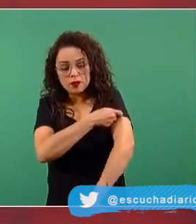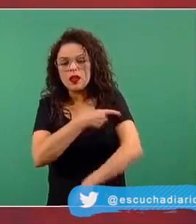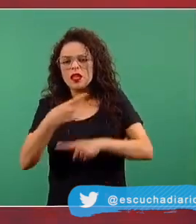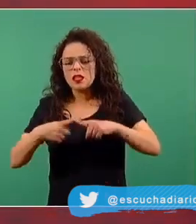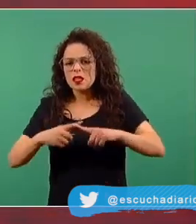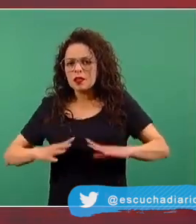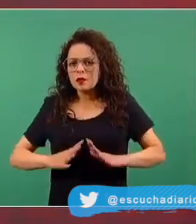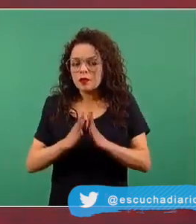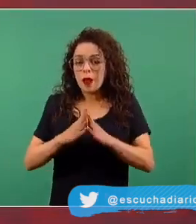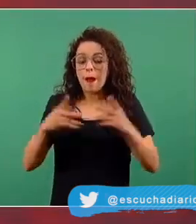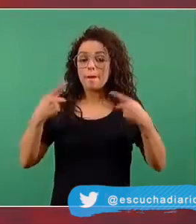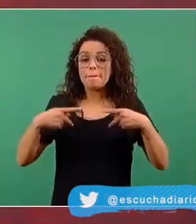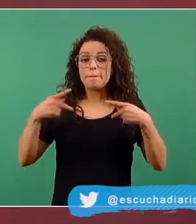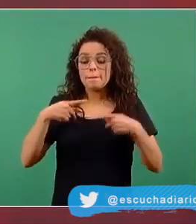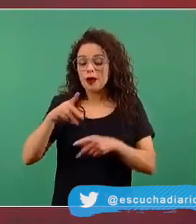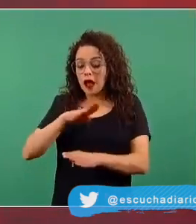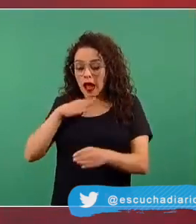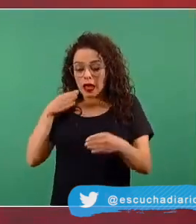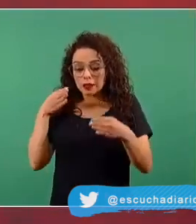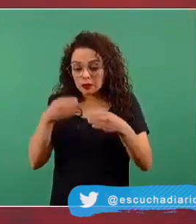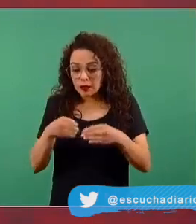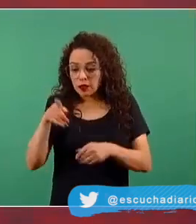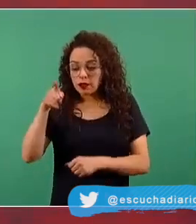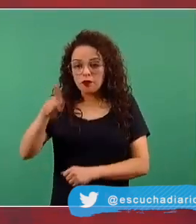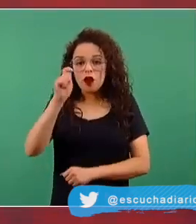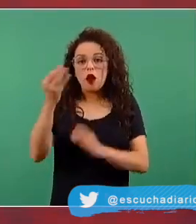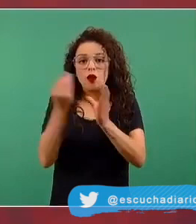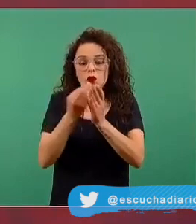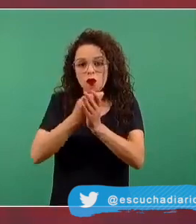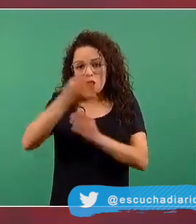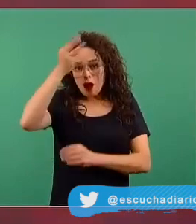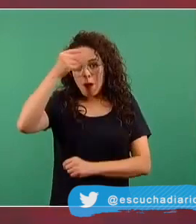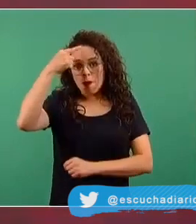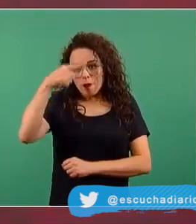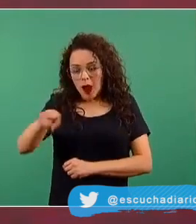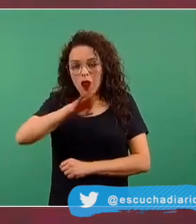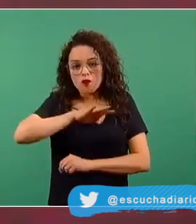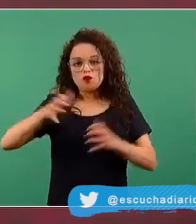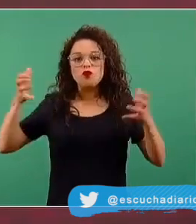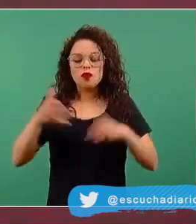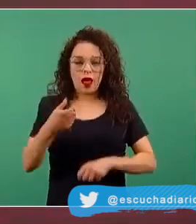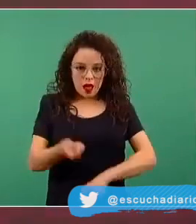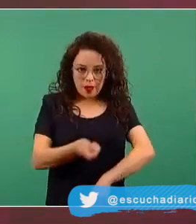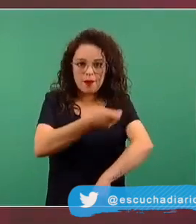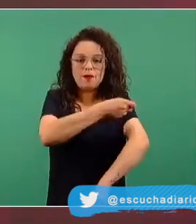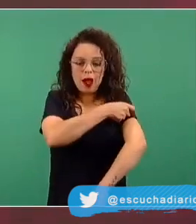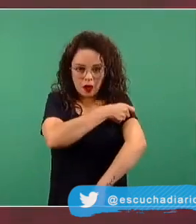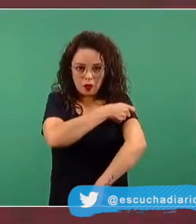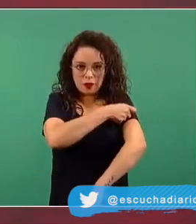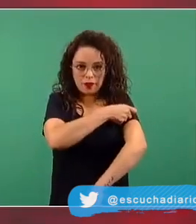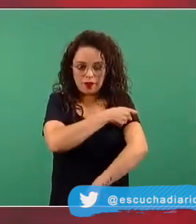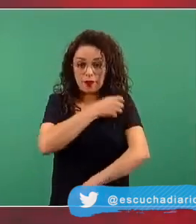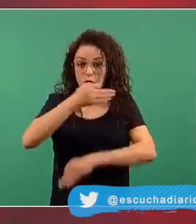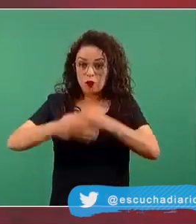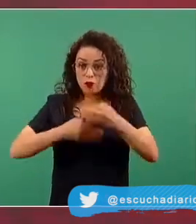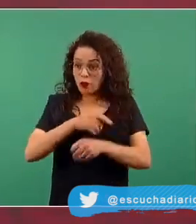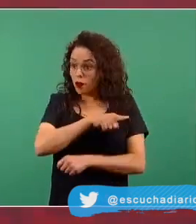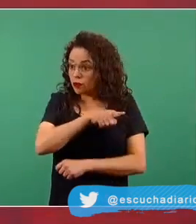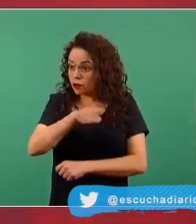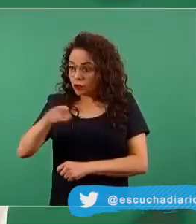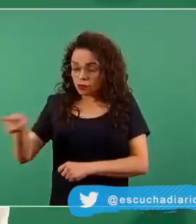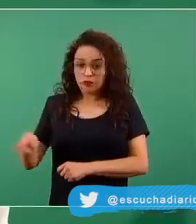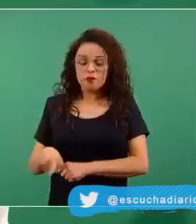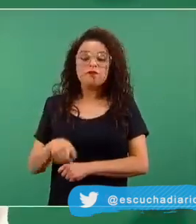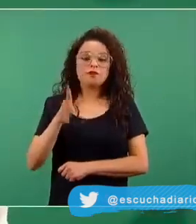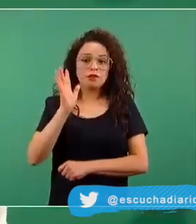tienen entrenamiento específico para vacunar, que además, todas ellas y ellos, aun cuando tengan ya experiencia,